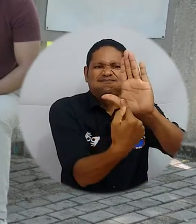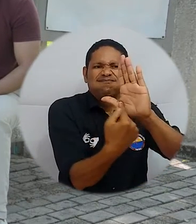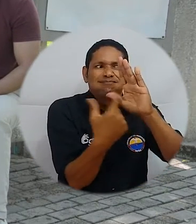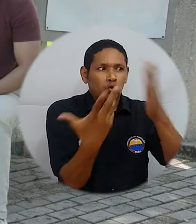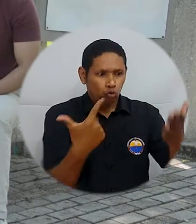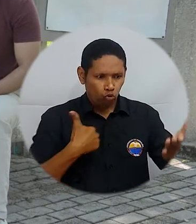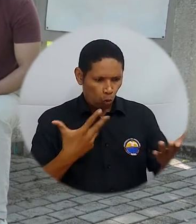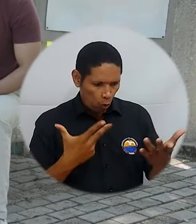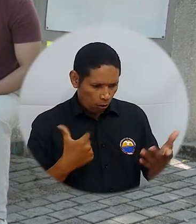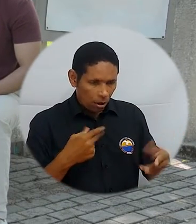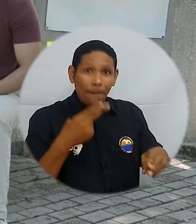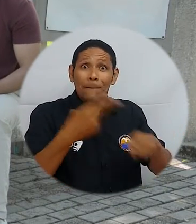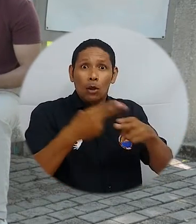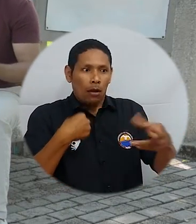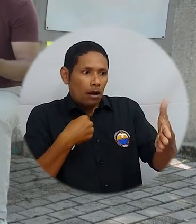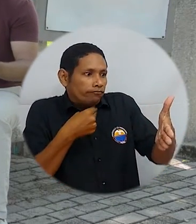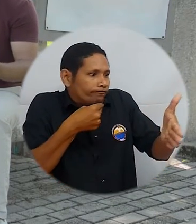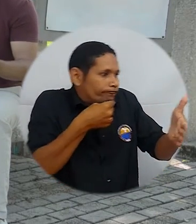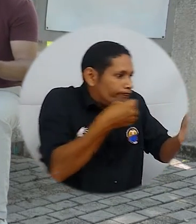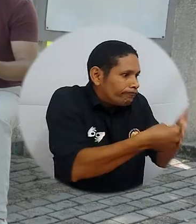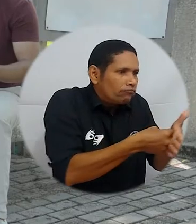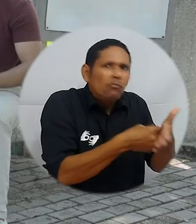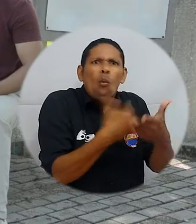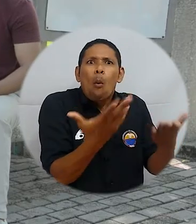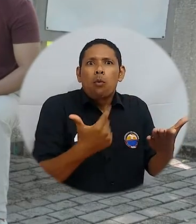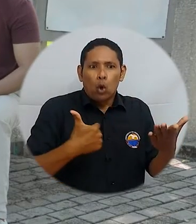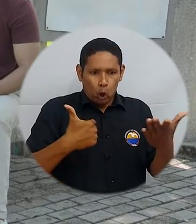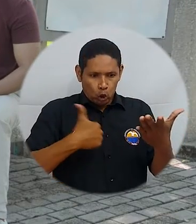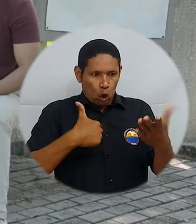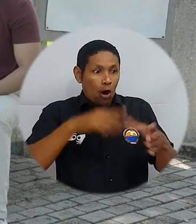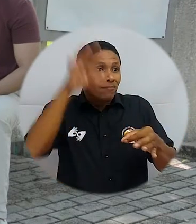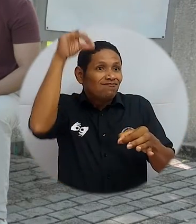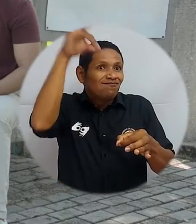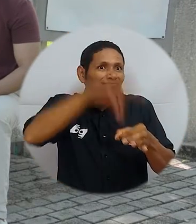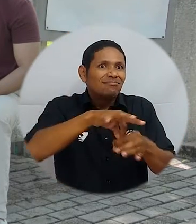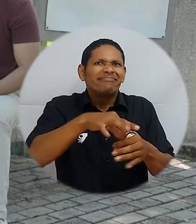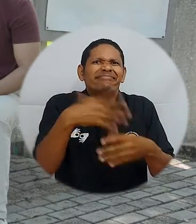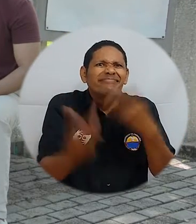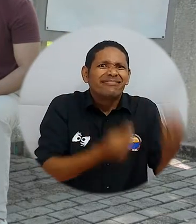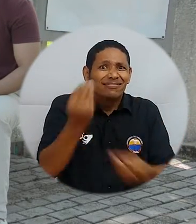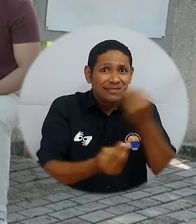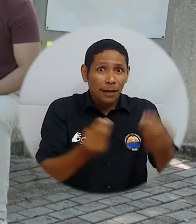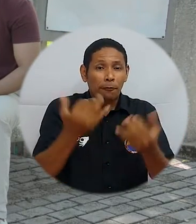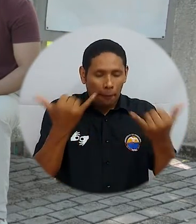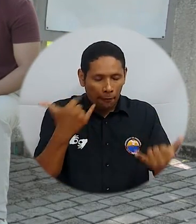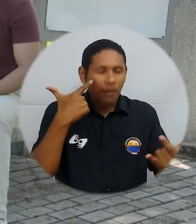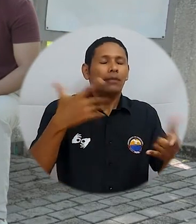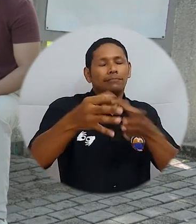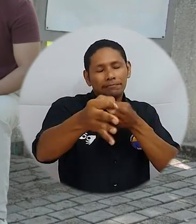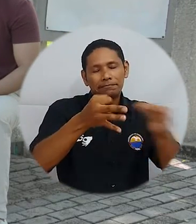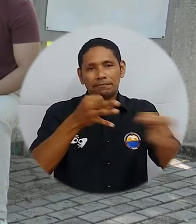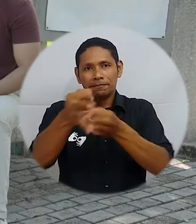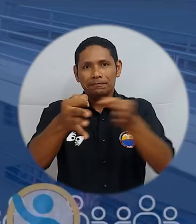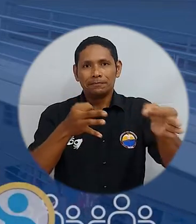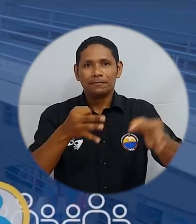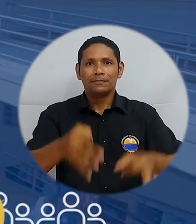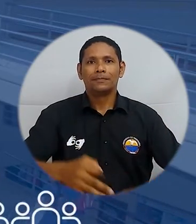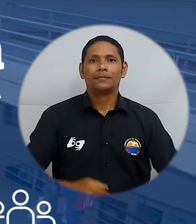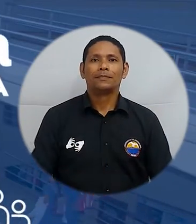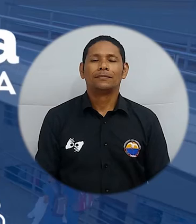instructivo sobre cómo registrarse y cómo votar a través del aplicativo de la consulta para Rector 2020-2024.